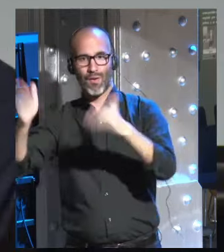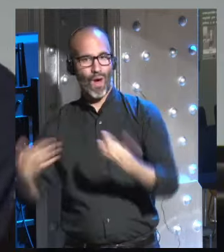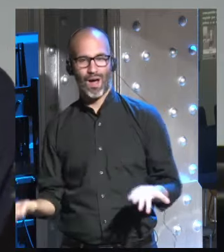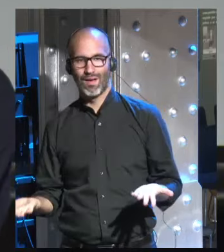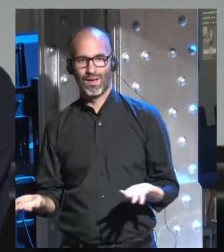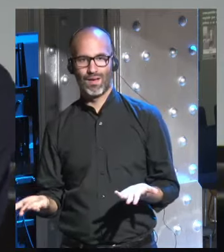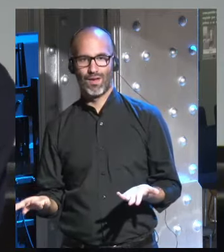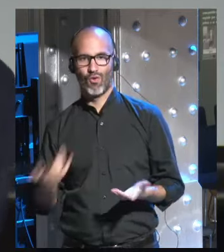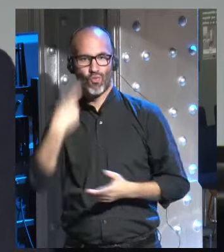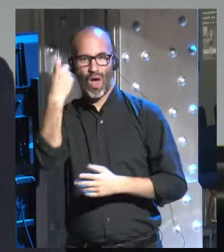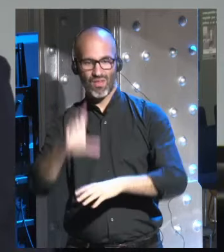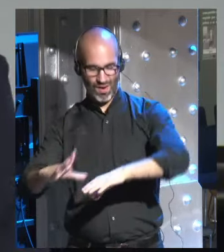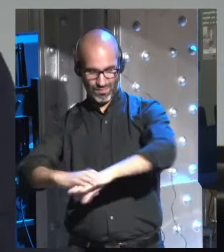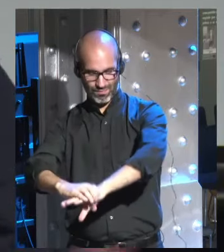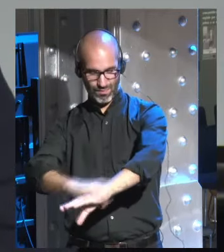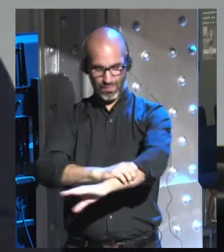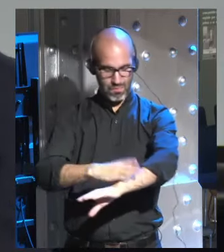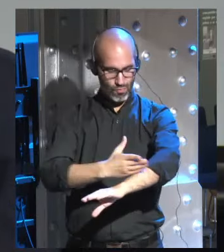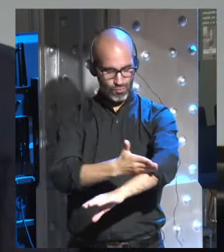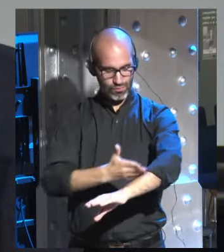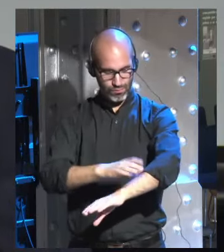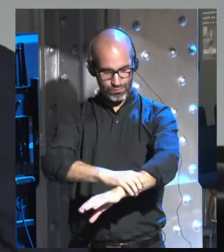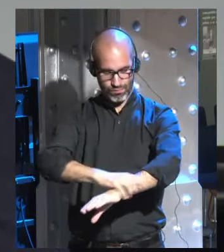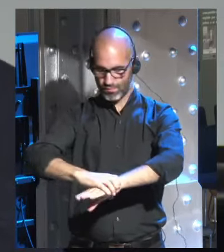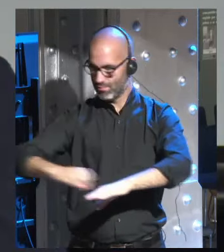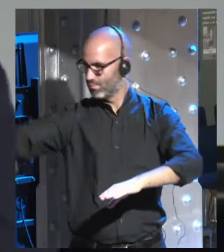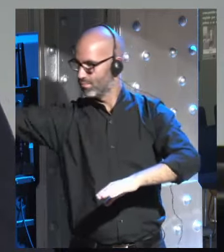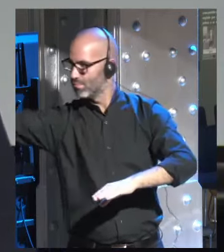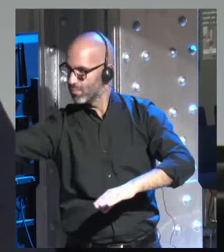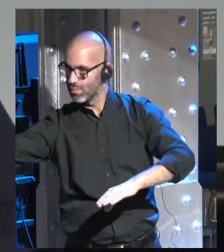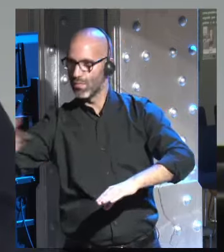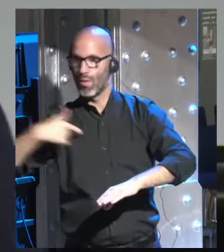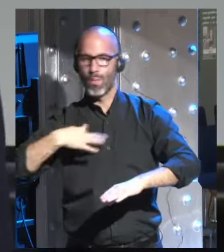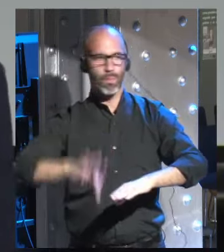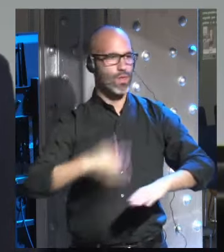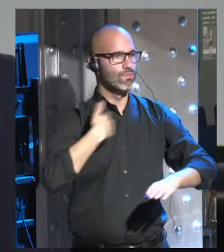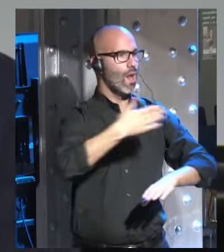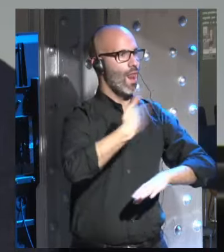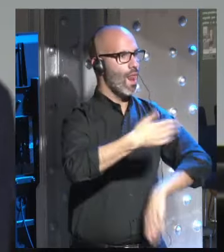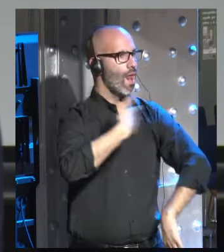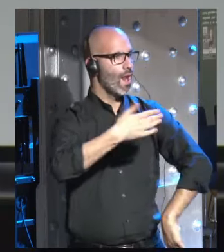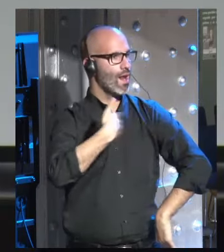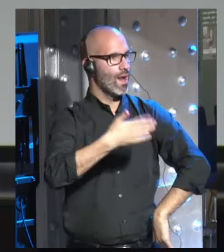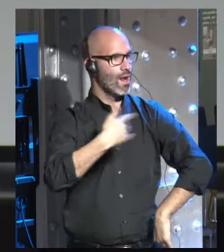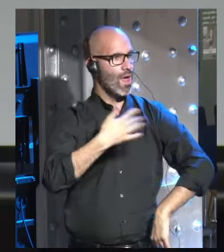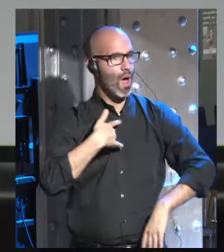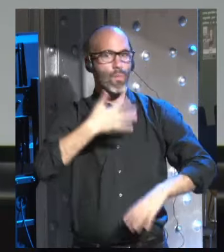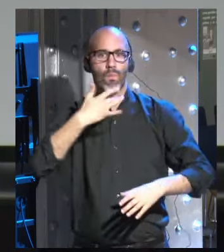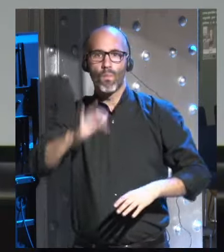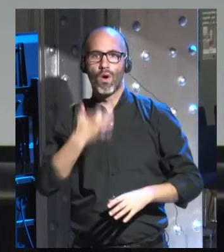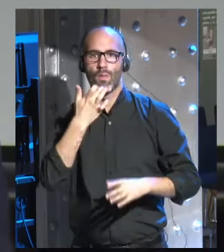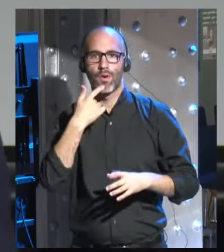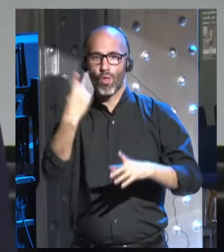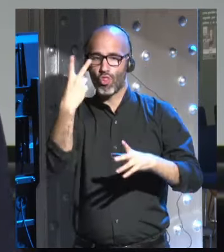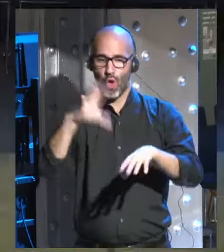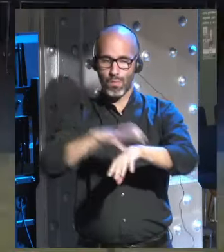no hace falta tener la mano conectada todo el tiempo con el cuerpo puedo estar aquí hablando con vosotros y tener dos pares de manos puedo tener